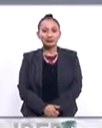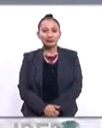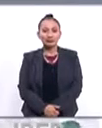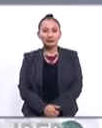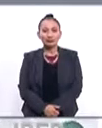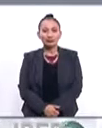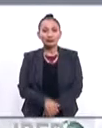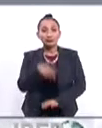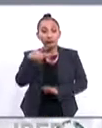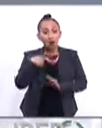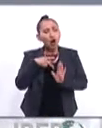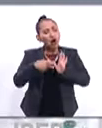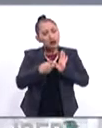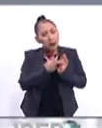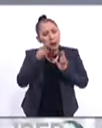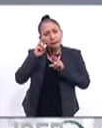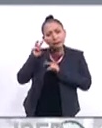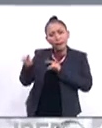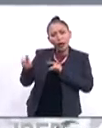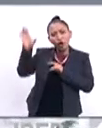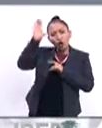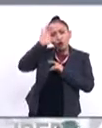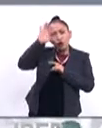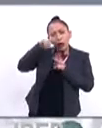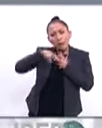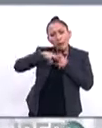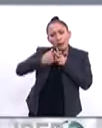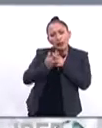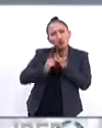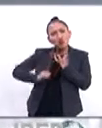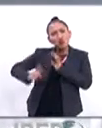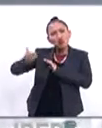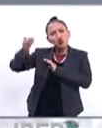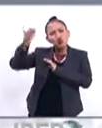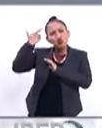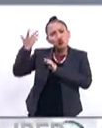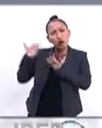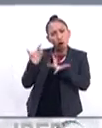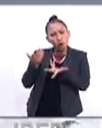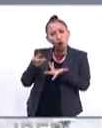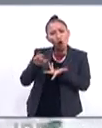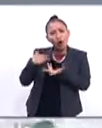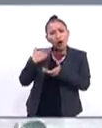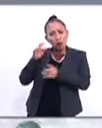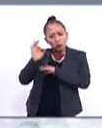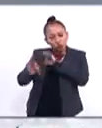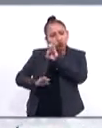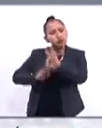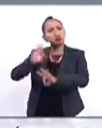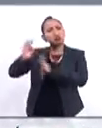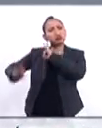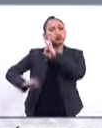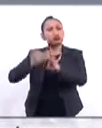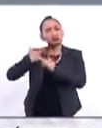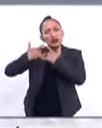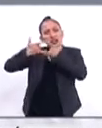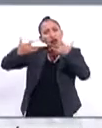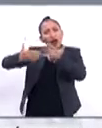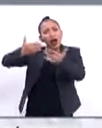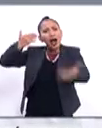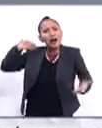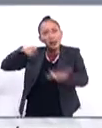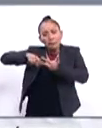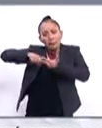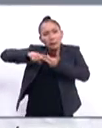Volver a las culturas del origen, hacerse cargo de las raíces porque de las